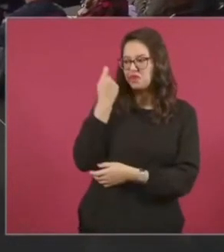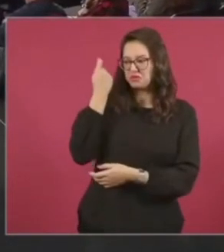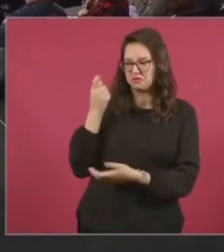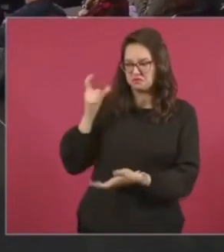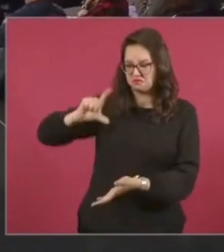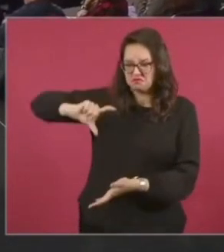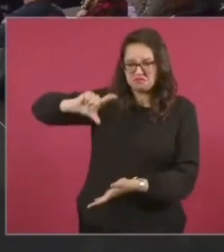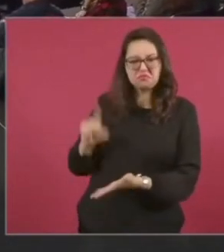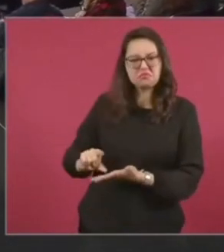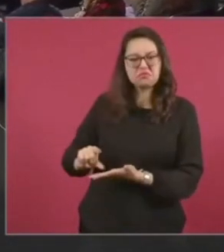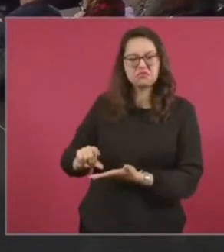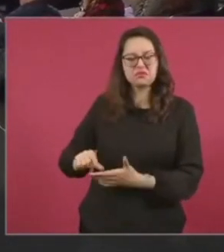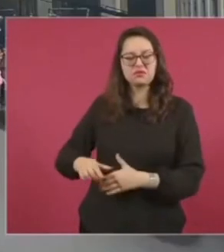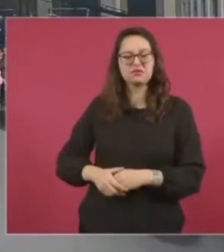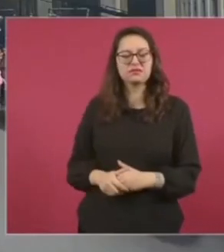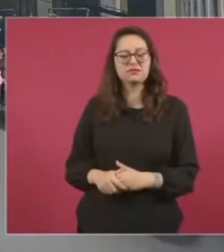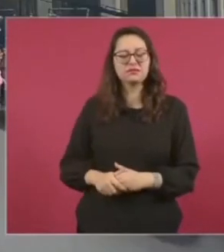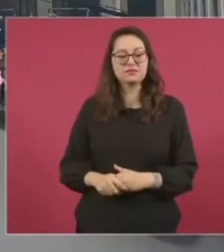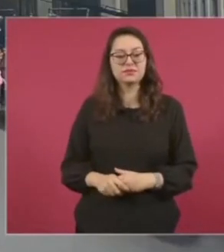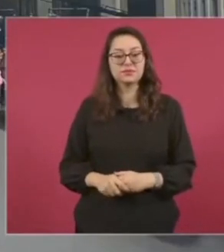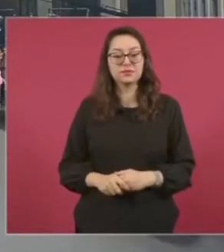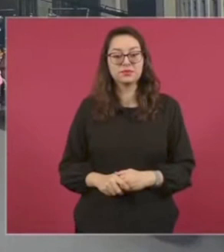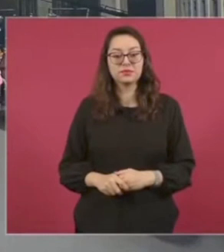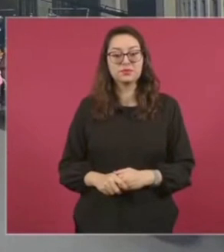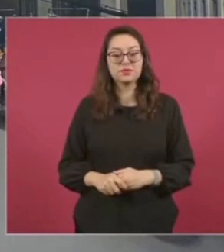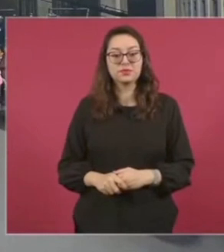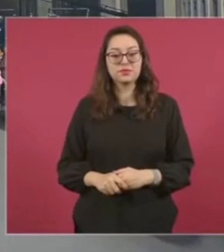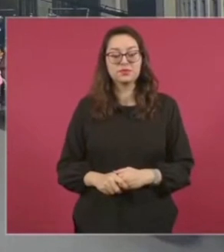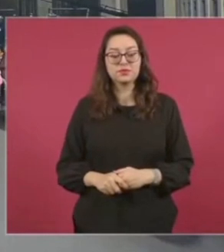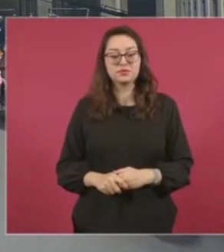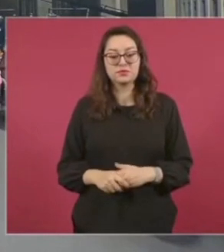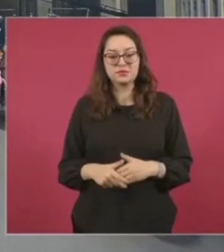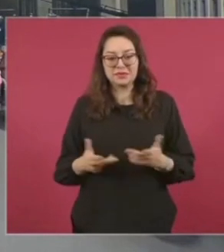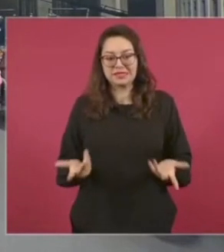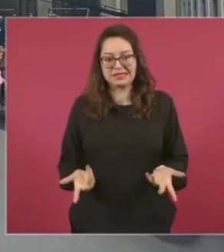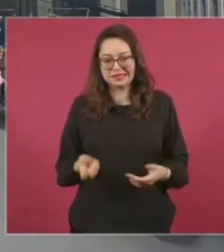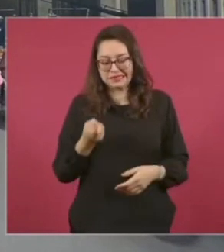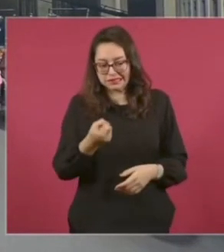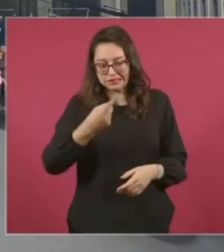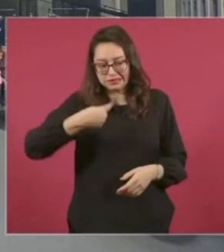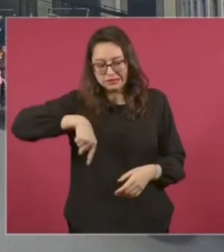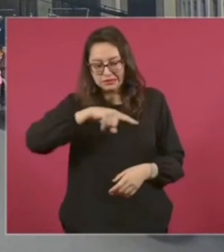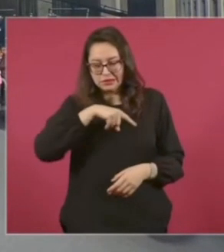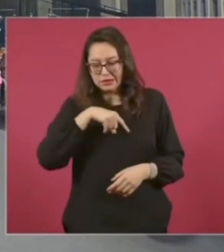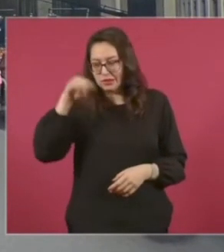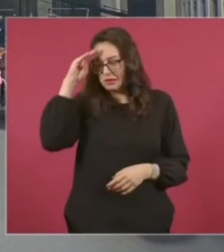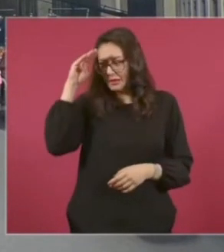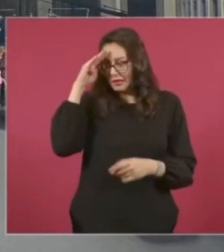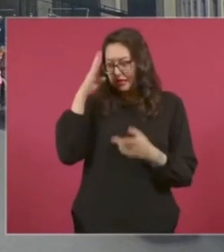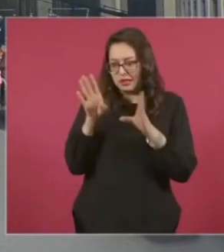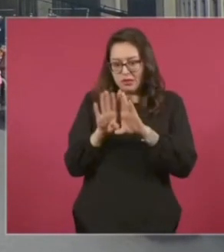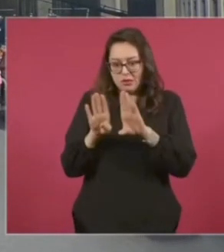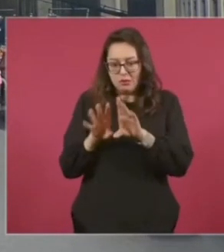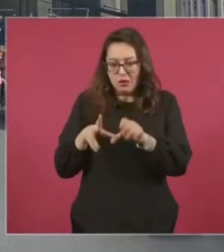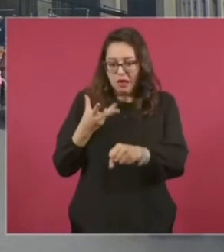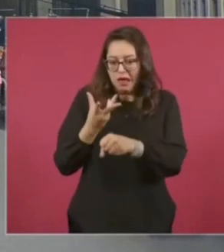Es que estamos pensando cómo compensamos para que mínimo